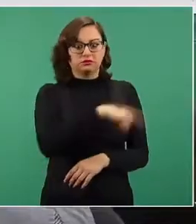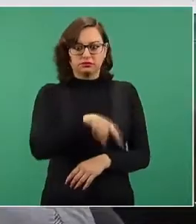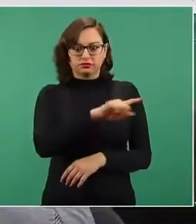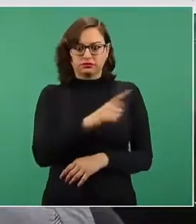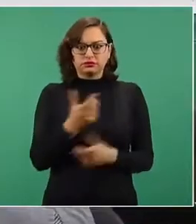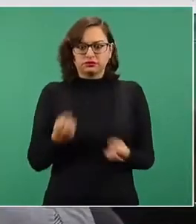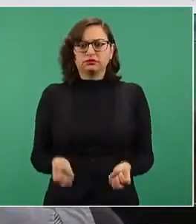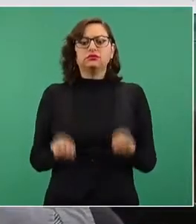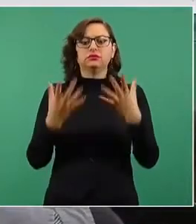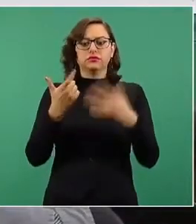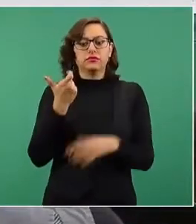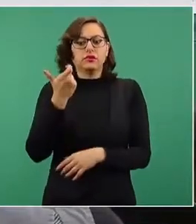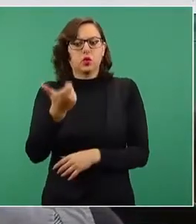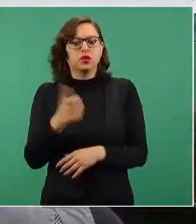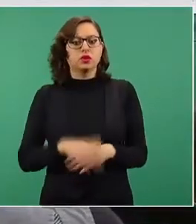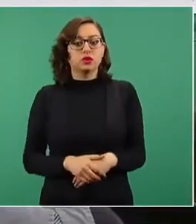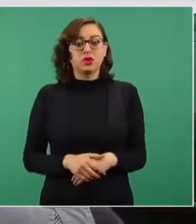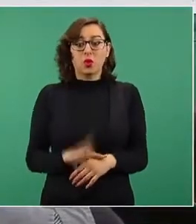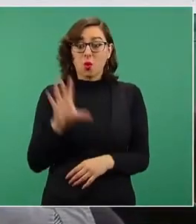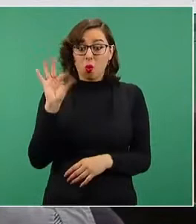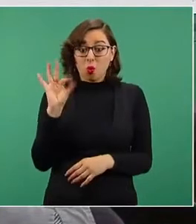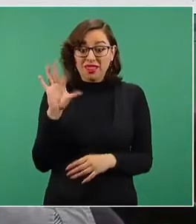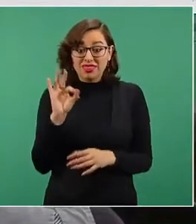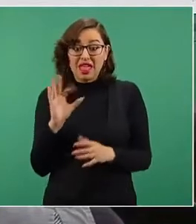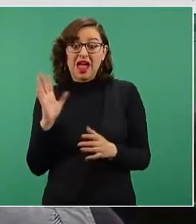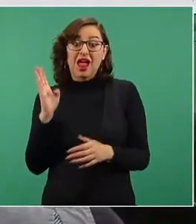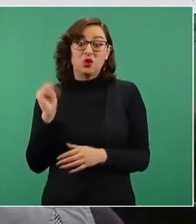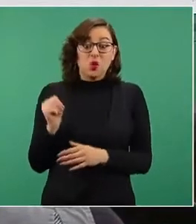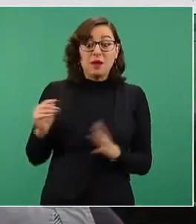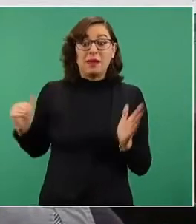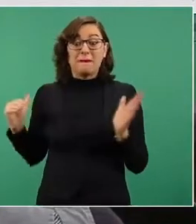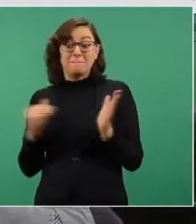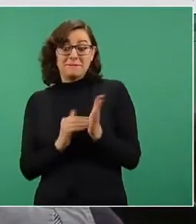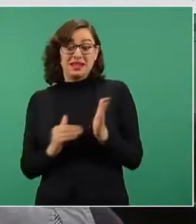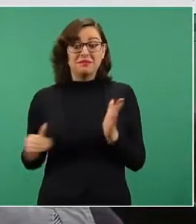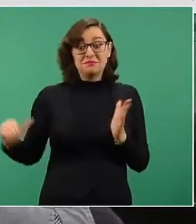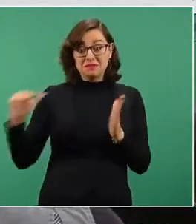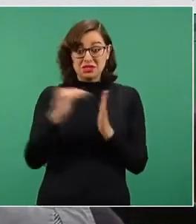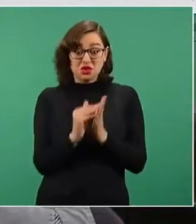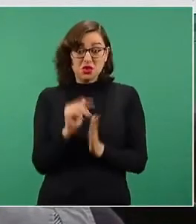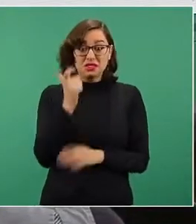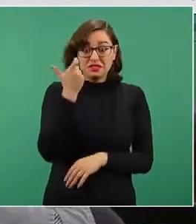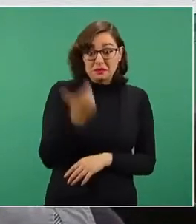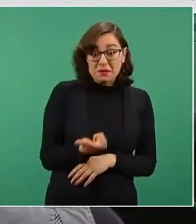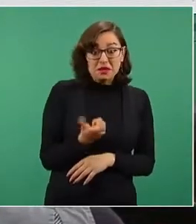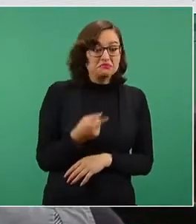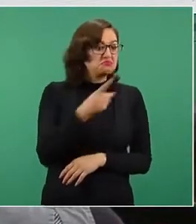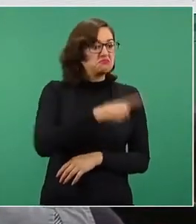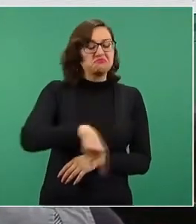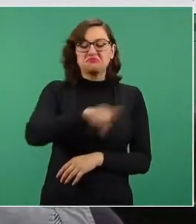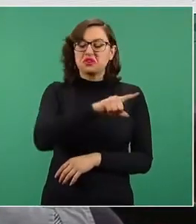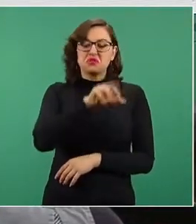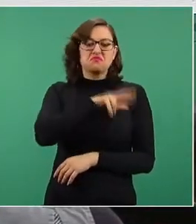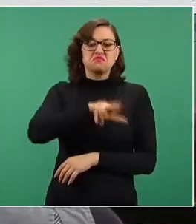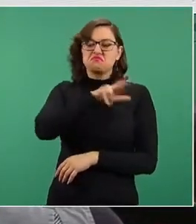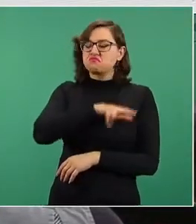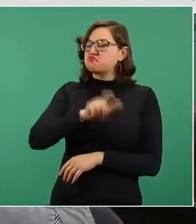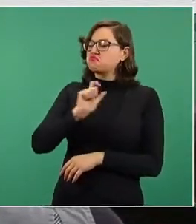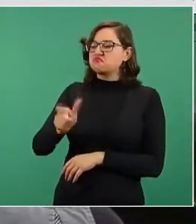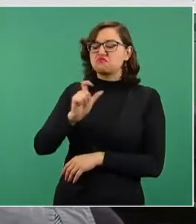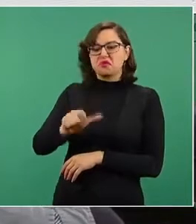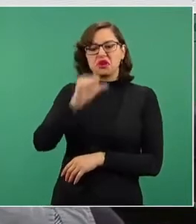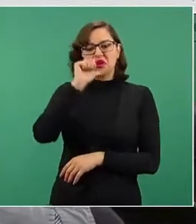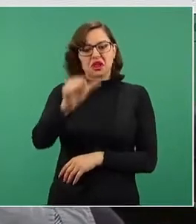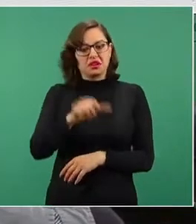oye, ¿cuánto es? A ver, esos 49 mil millones de subsidio por el no pago de las tarifas de transmisión,